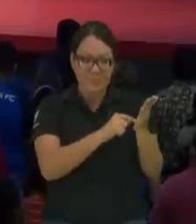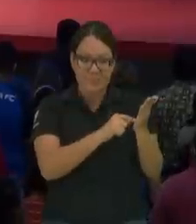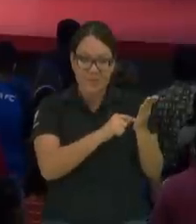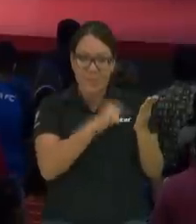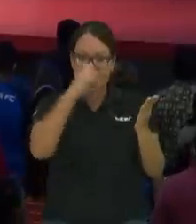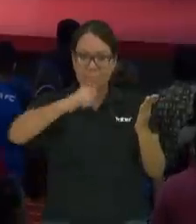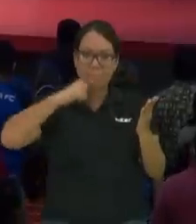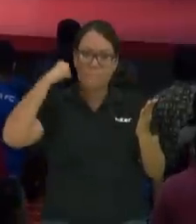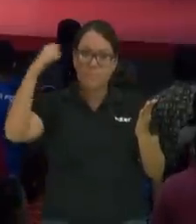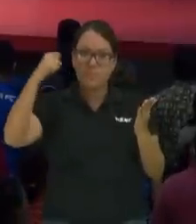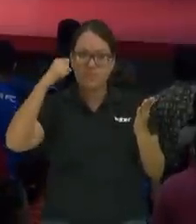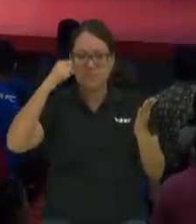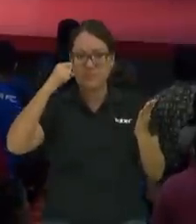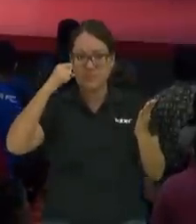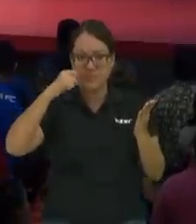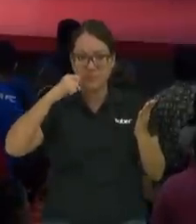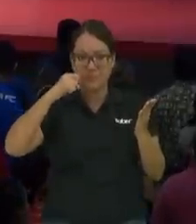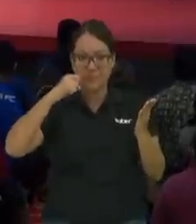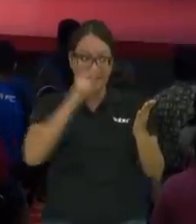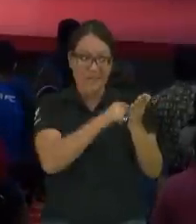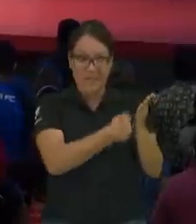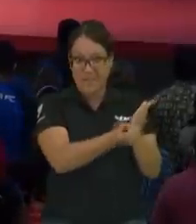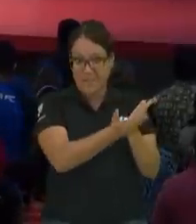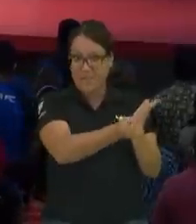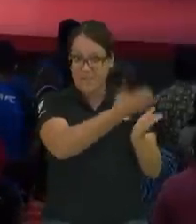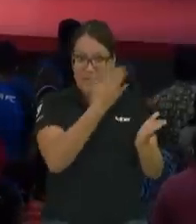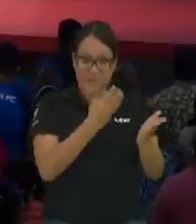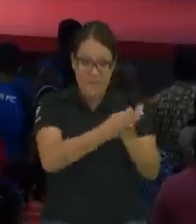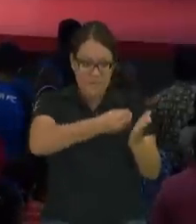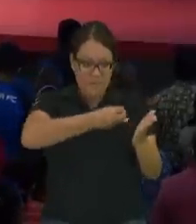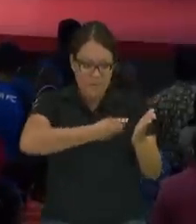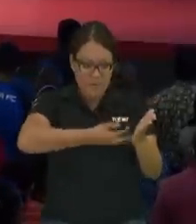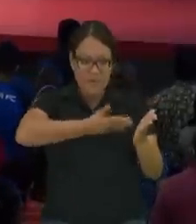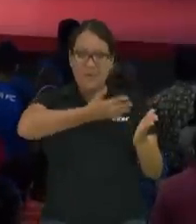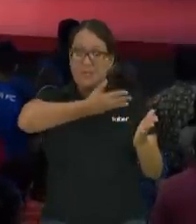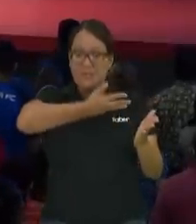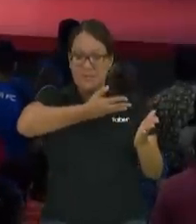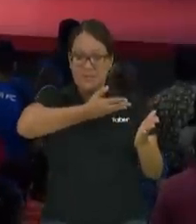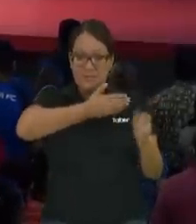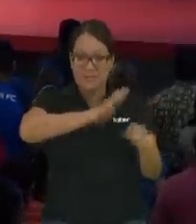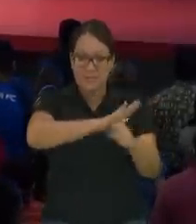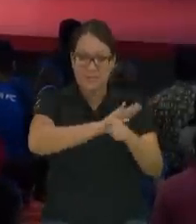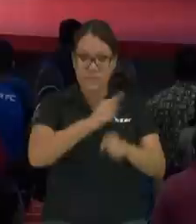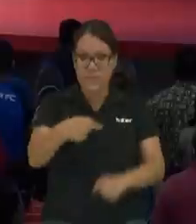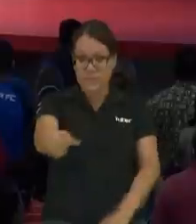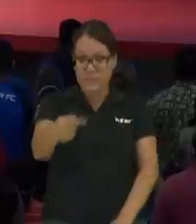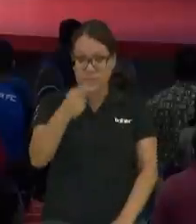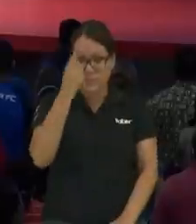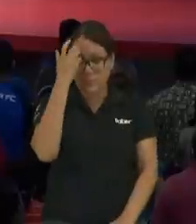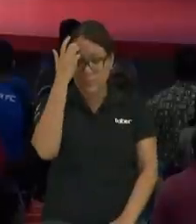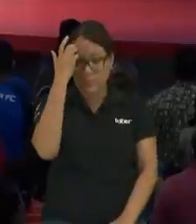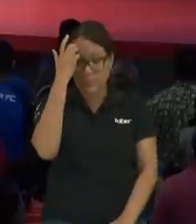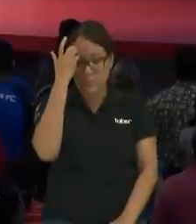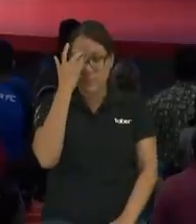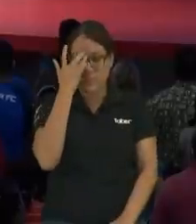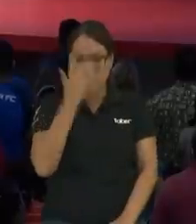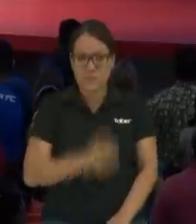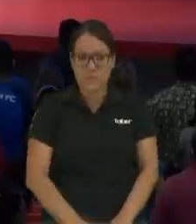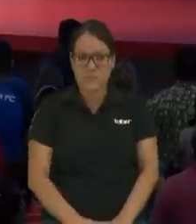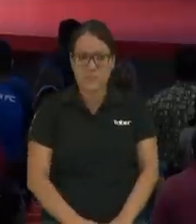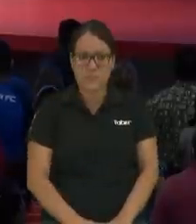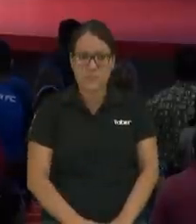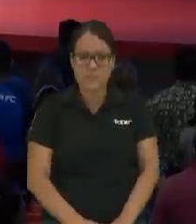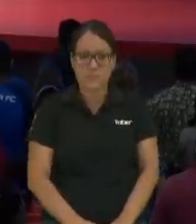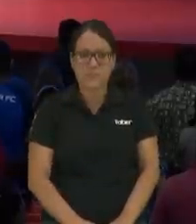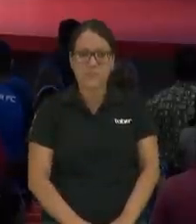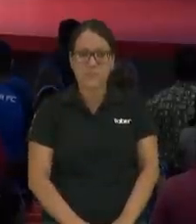poderosa que ella misma dice que no regresa a Él vacía. No a mí, no, a Él.